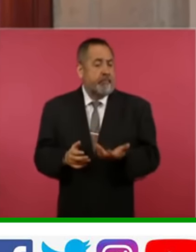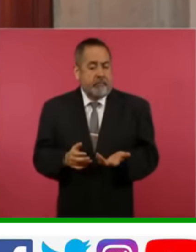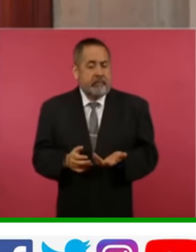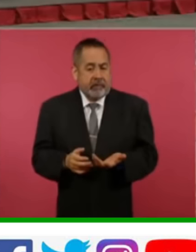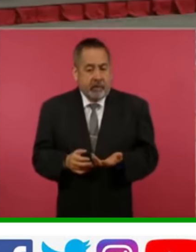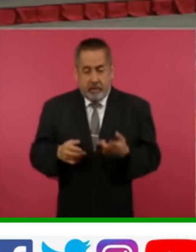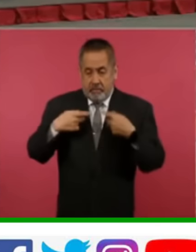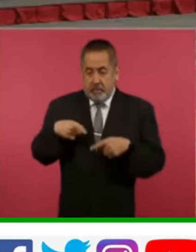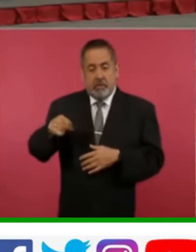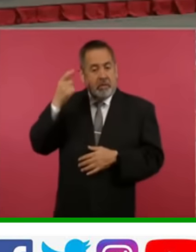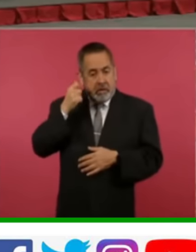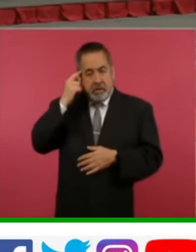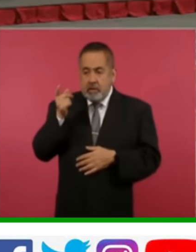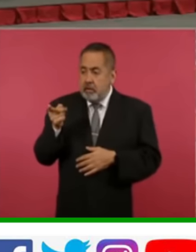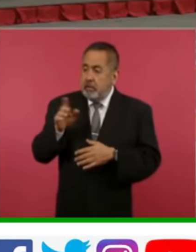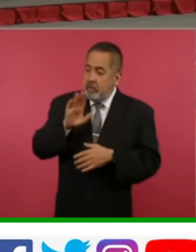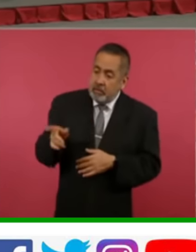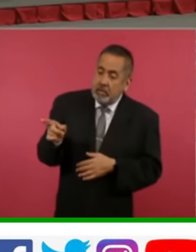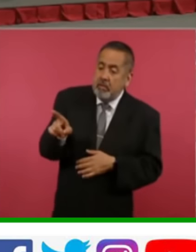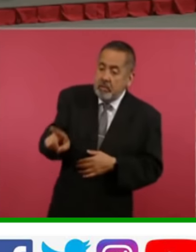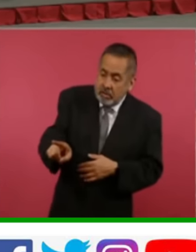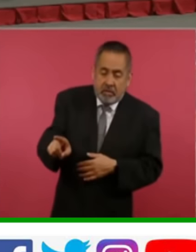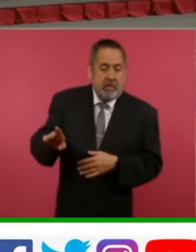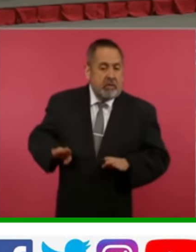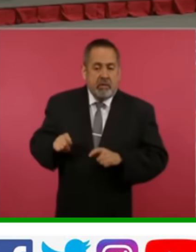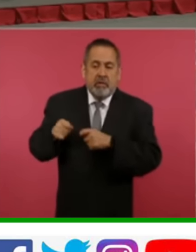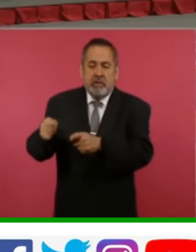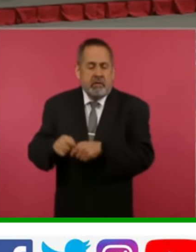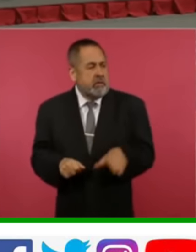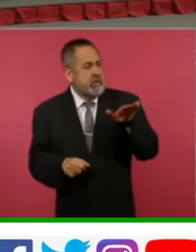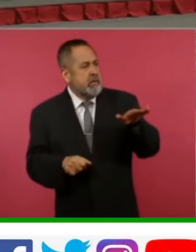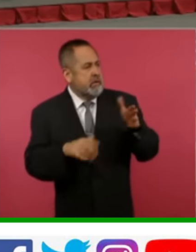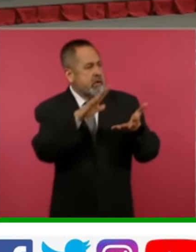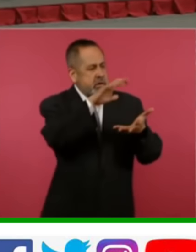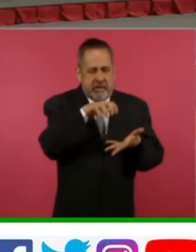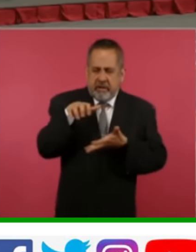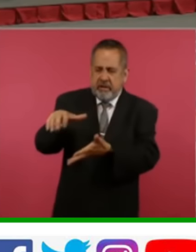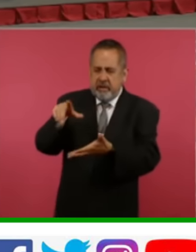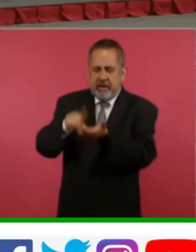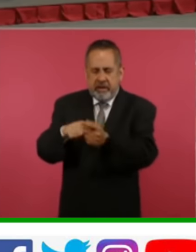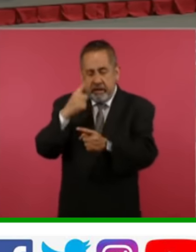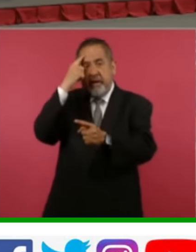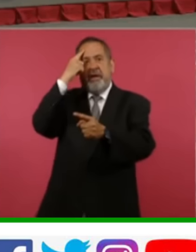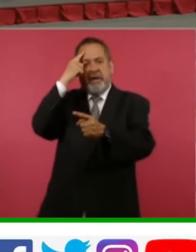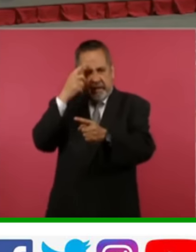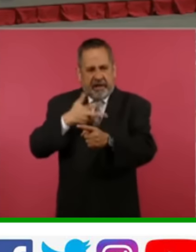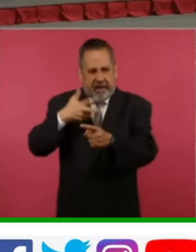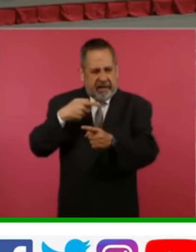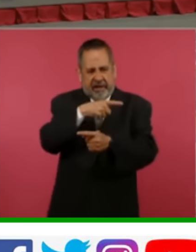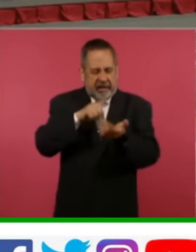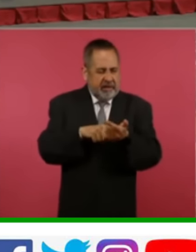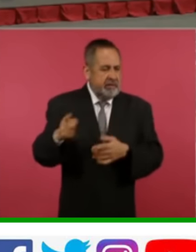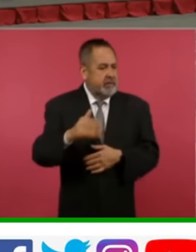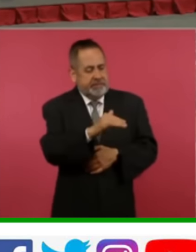beneficiarios vayan a reclamar a los institutos el recurso, cuando se acuerden, cuando tengan una noción de que tenían ahí un recurso y los institutos, manera